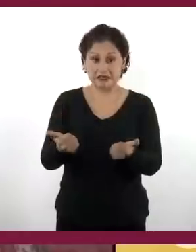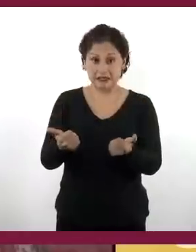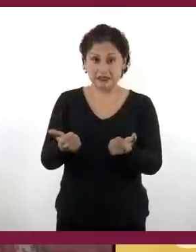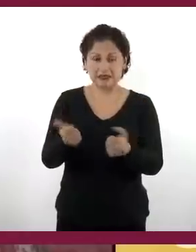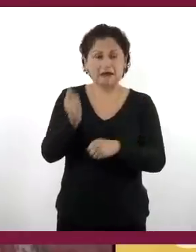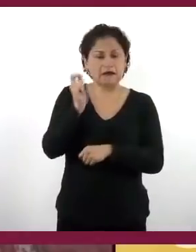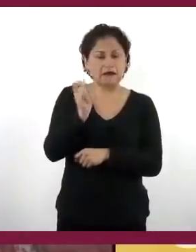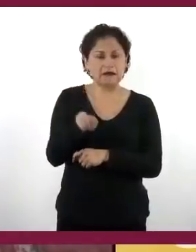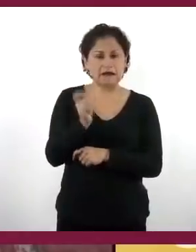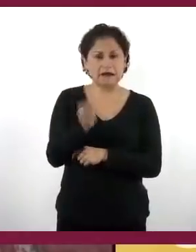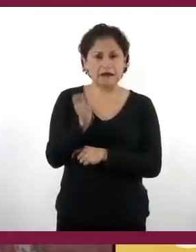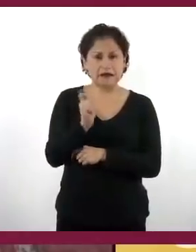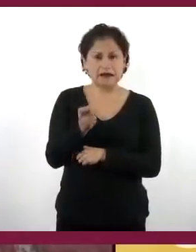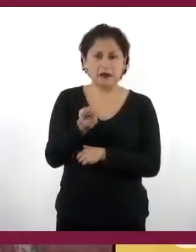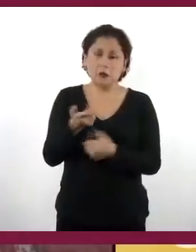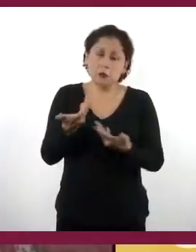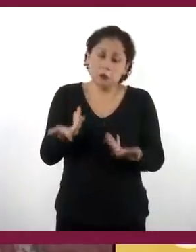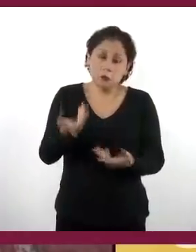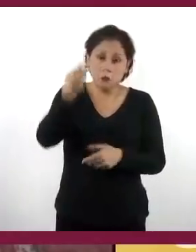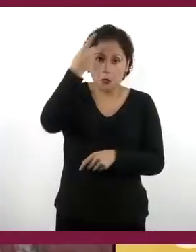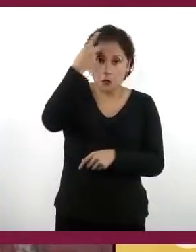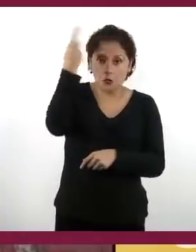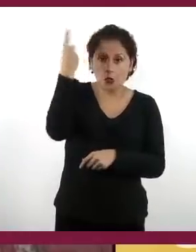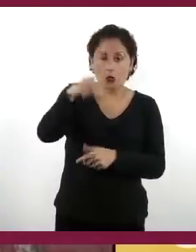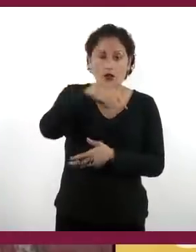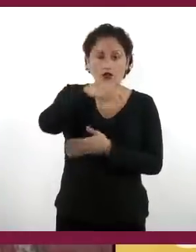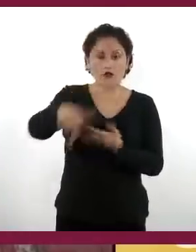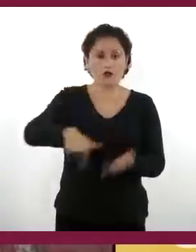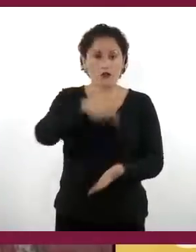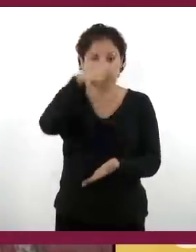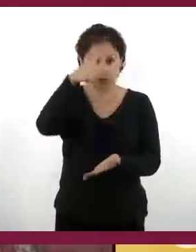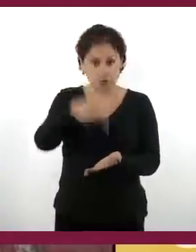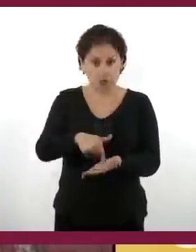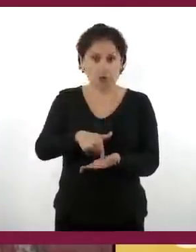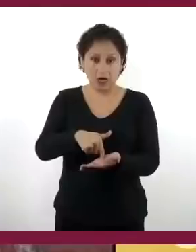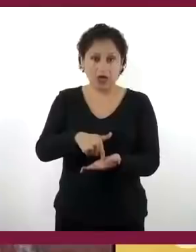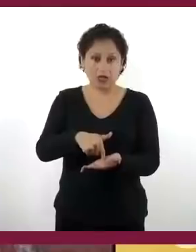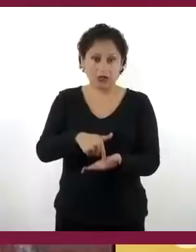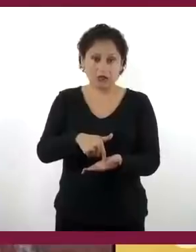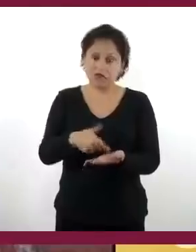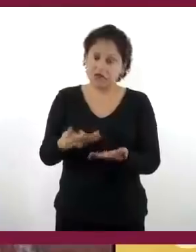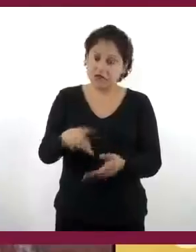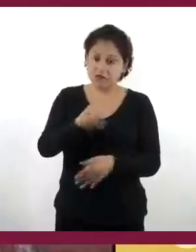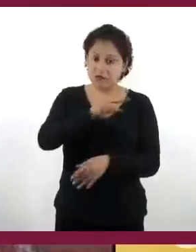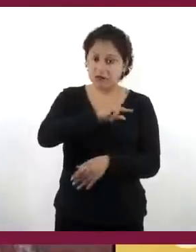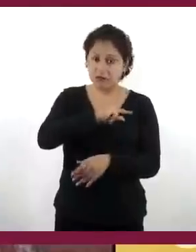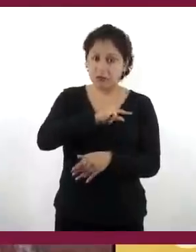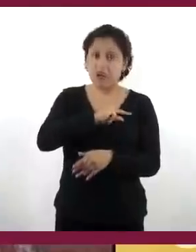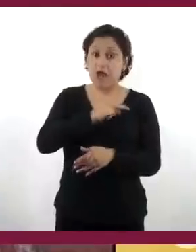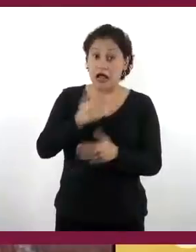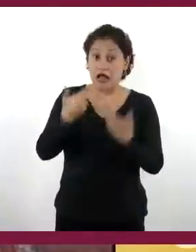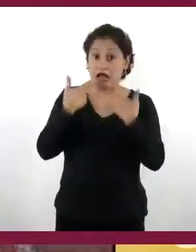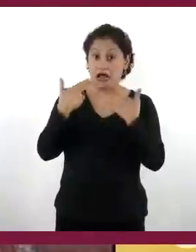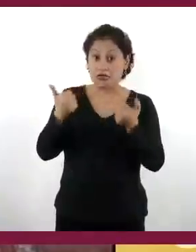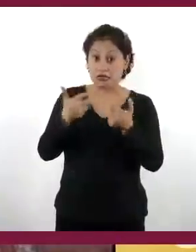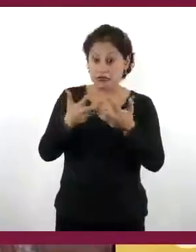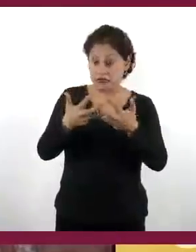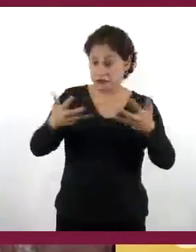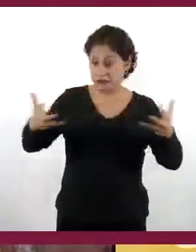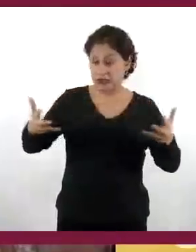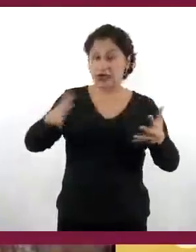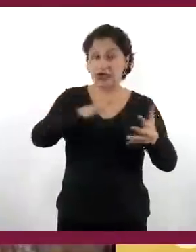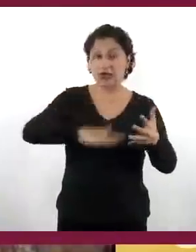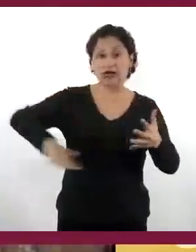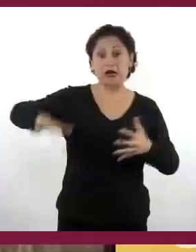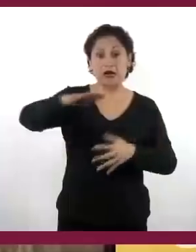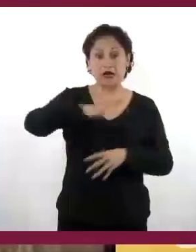una propiedad, una propiedad particular de gran extensión y se dedicaba a diversos